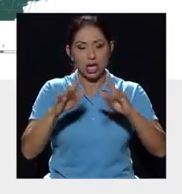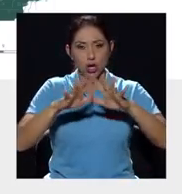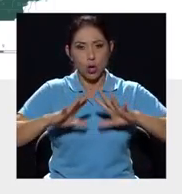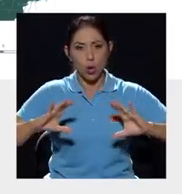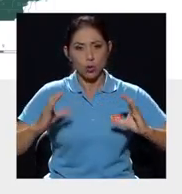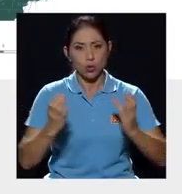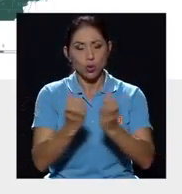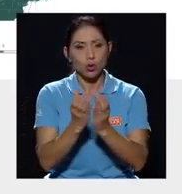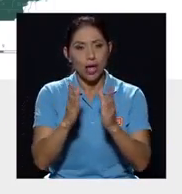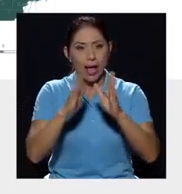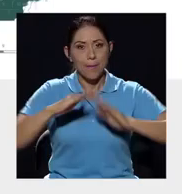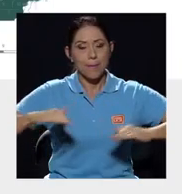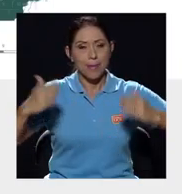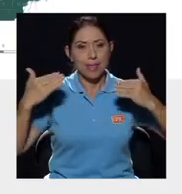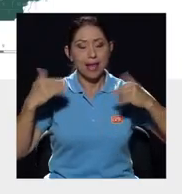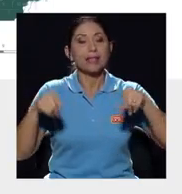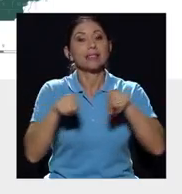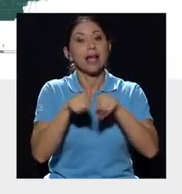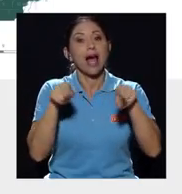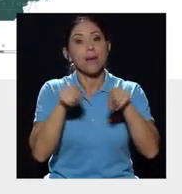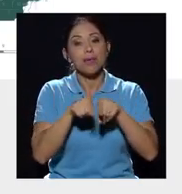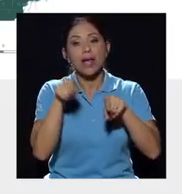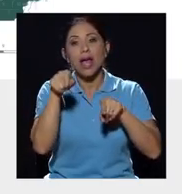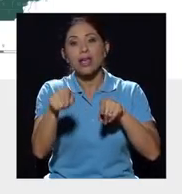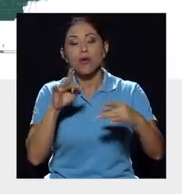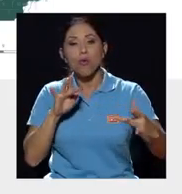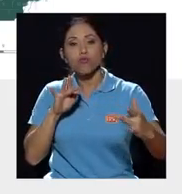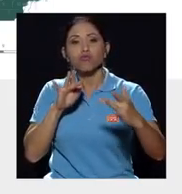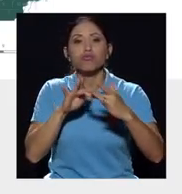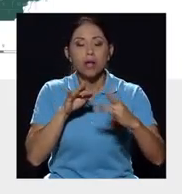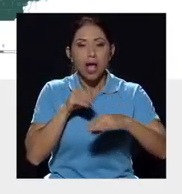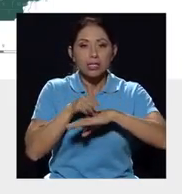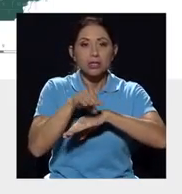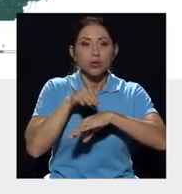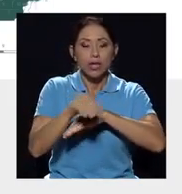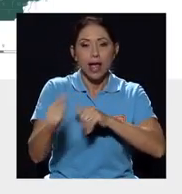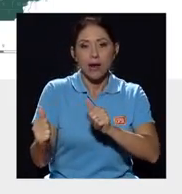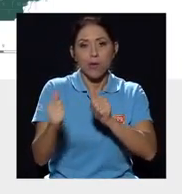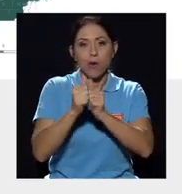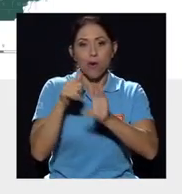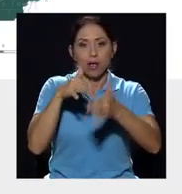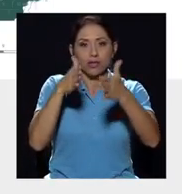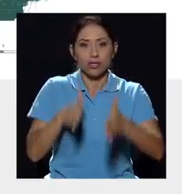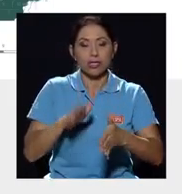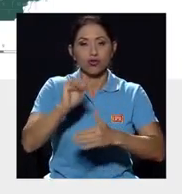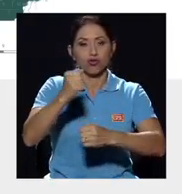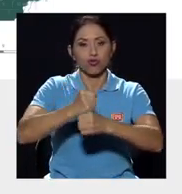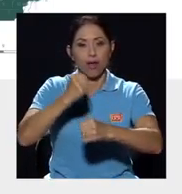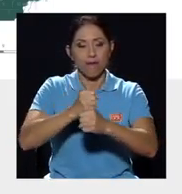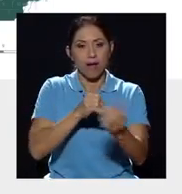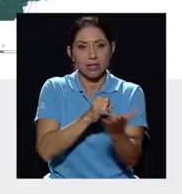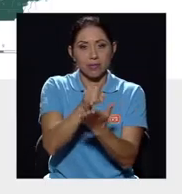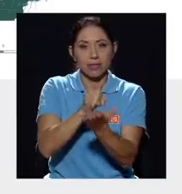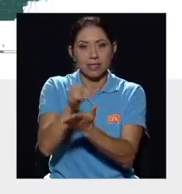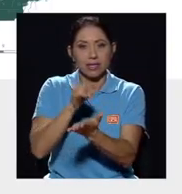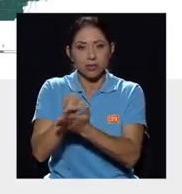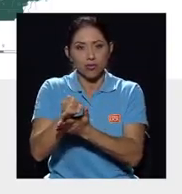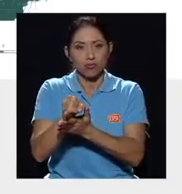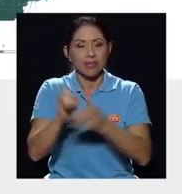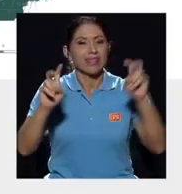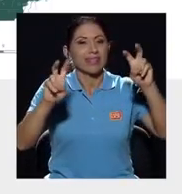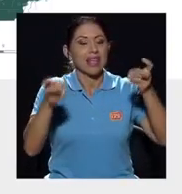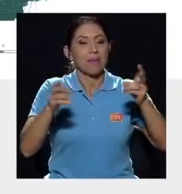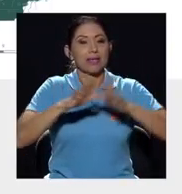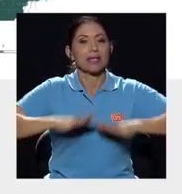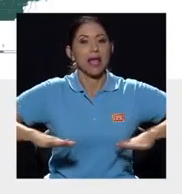donde además se da asesoría y acompañamiento a los estudiantes durante sus trabajos de investigación sobre temas